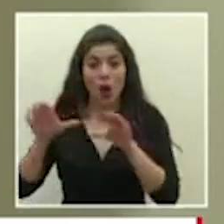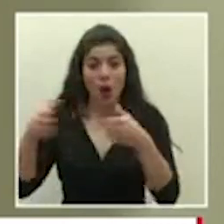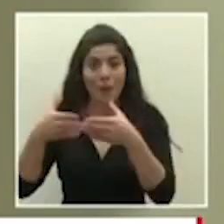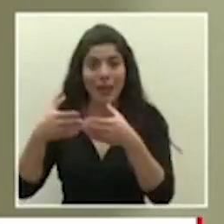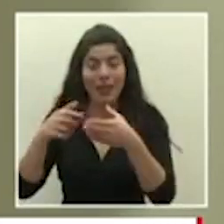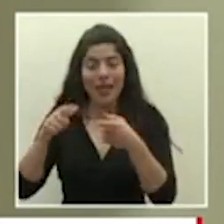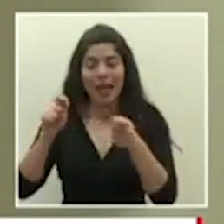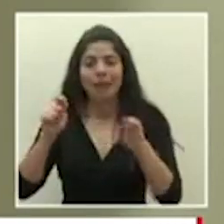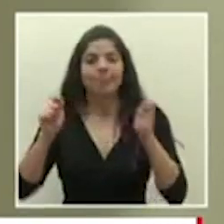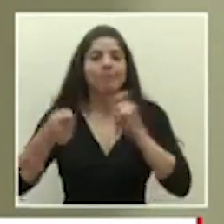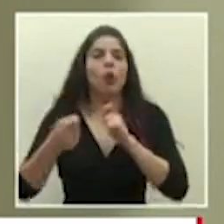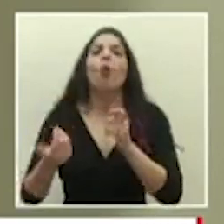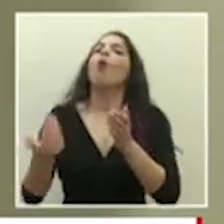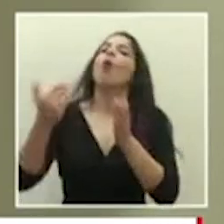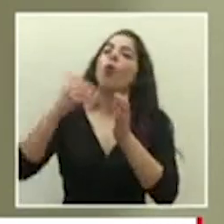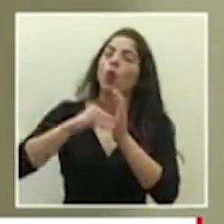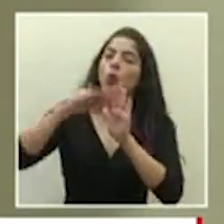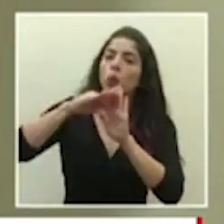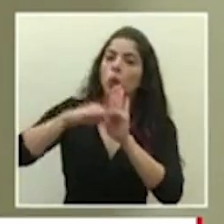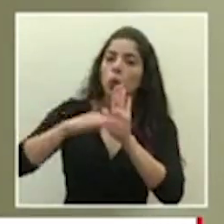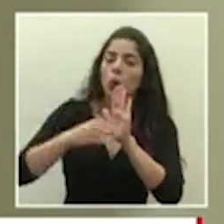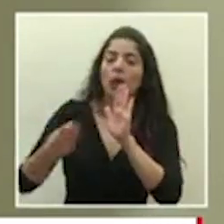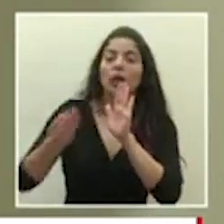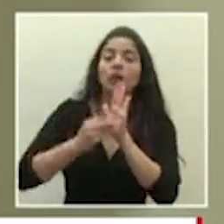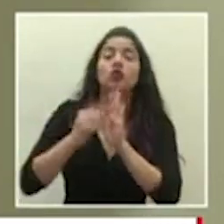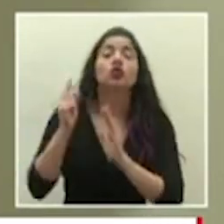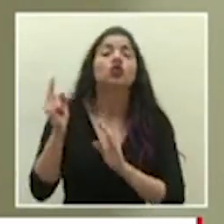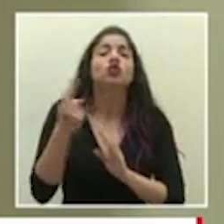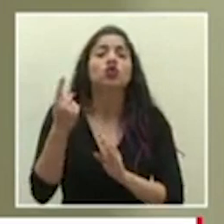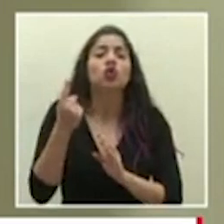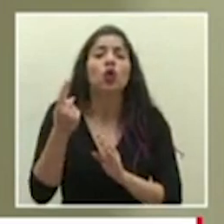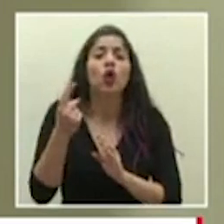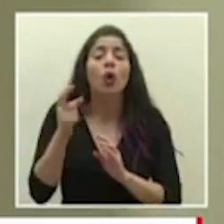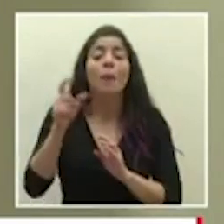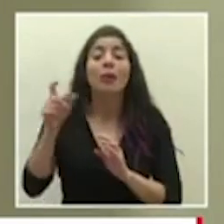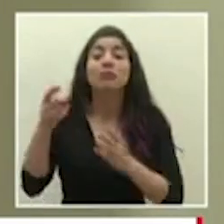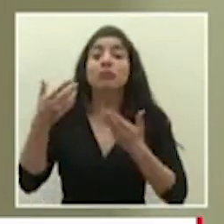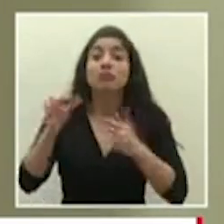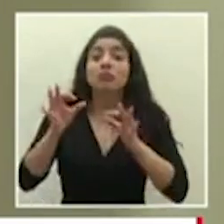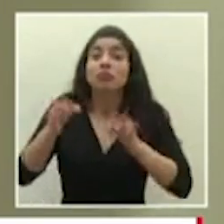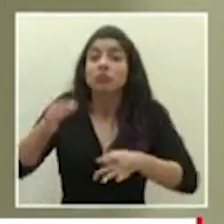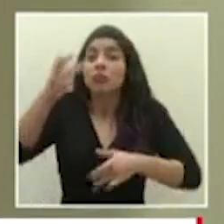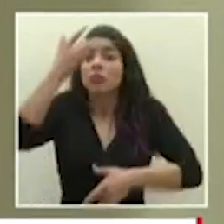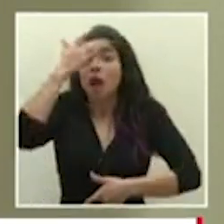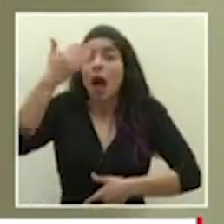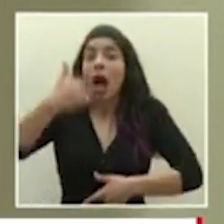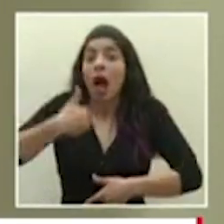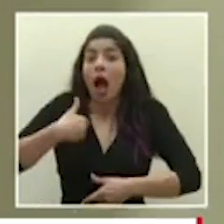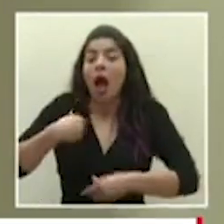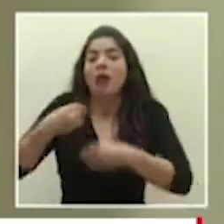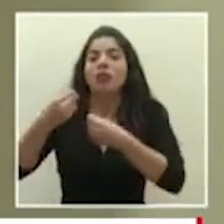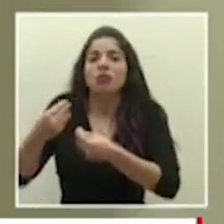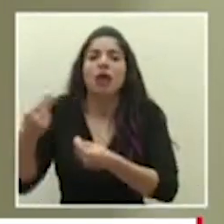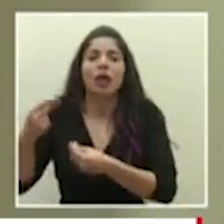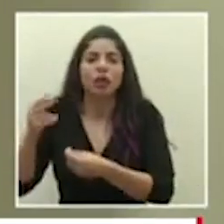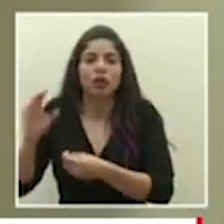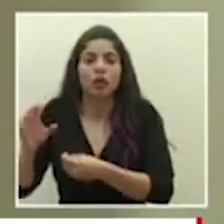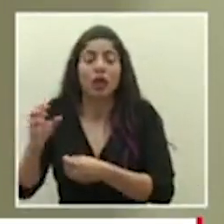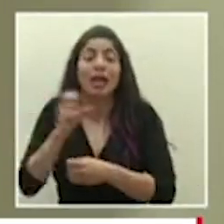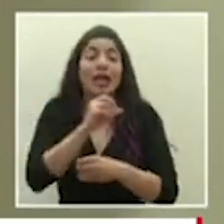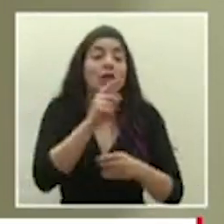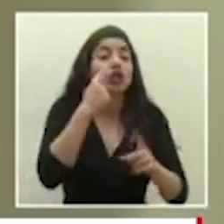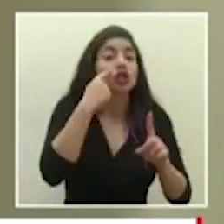modificó otra vez el protocolo para que fueran sólo los casos confirmados y los sospechosos si eran